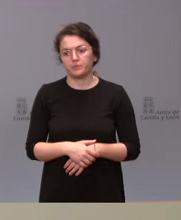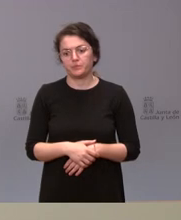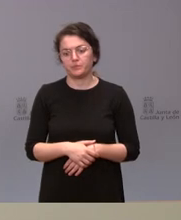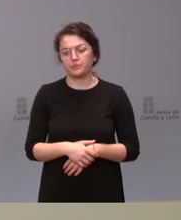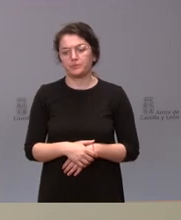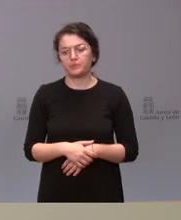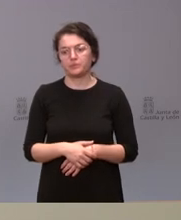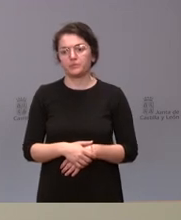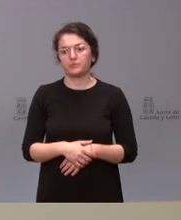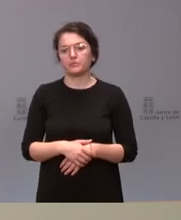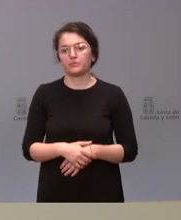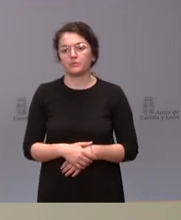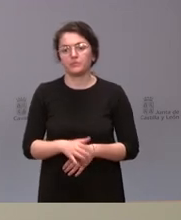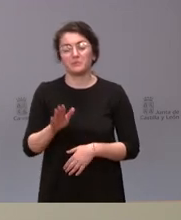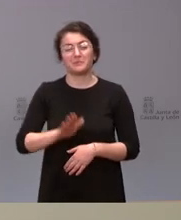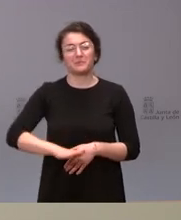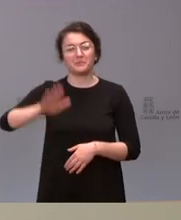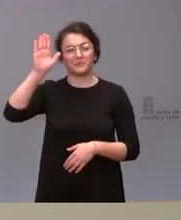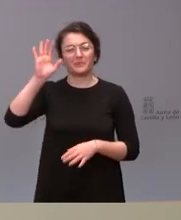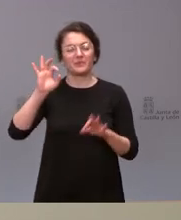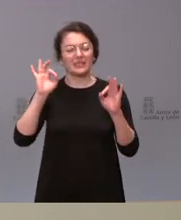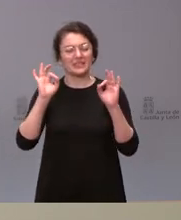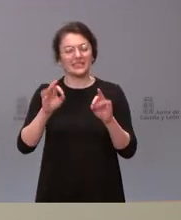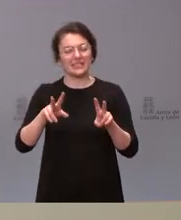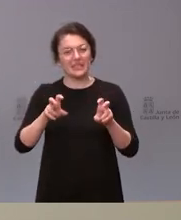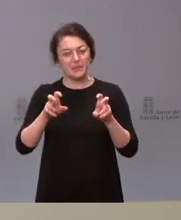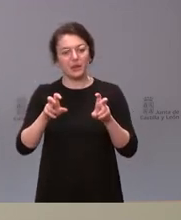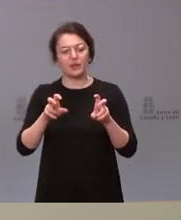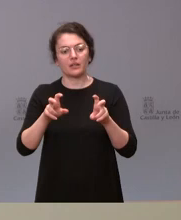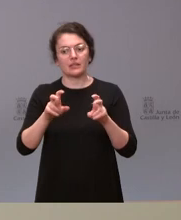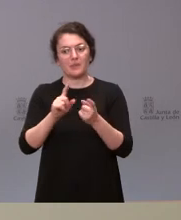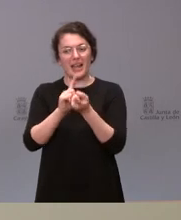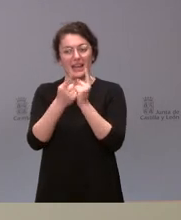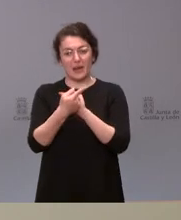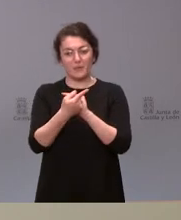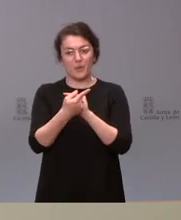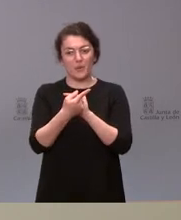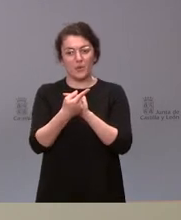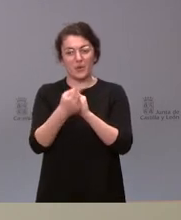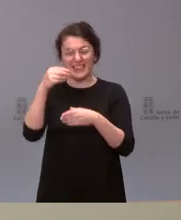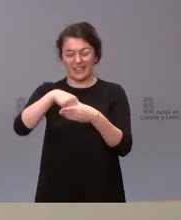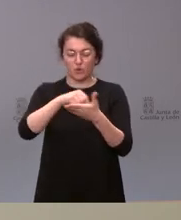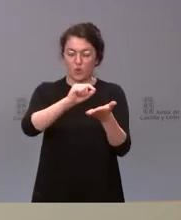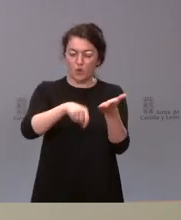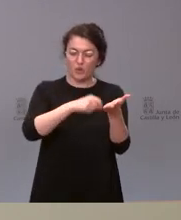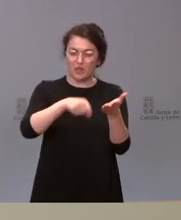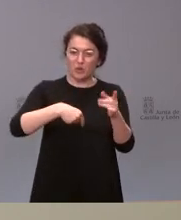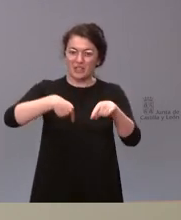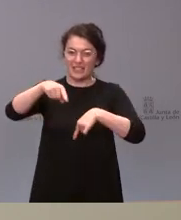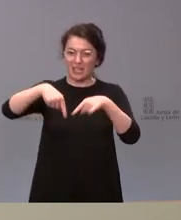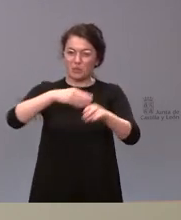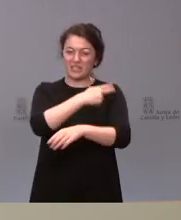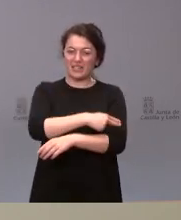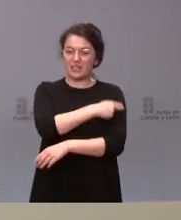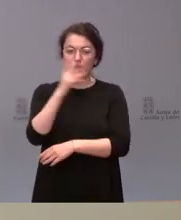¿Puedo ser más preciso respecto a los cambios en el contrato de transporte sanitario? porque claro dice que quitan